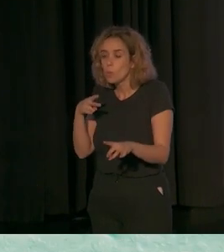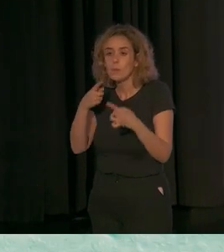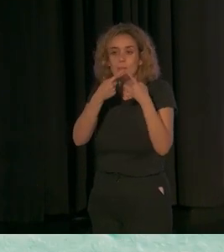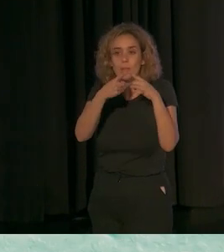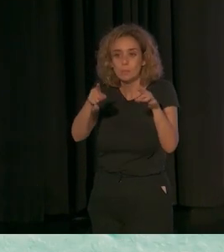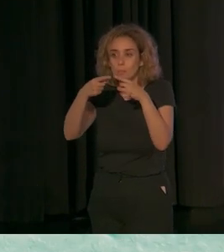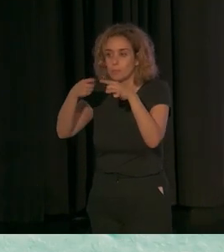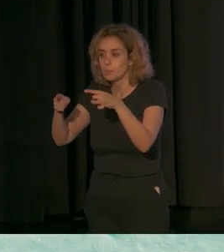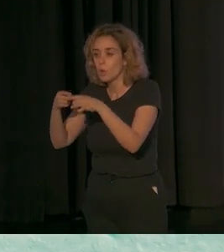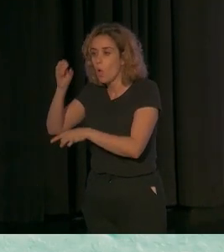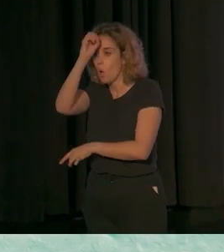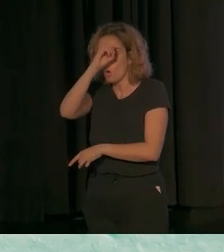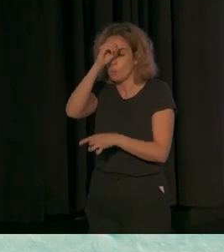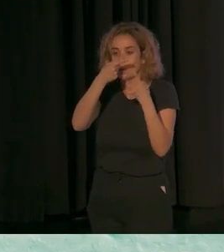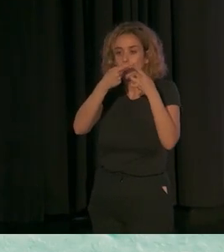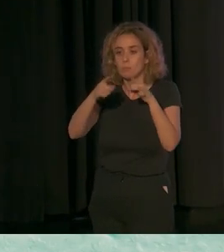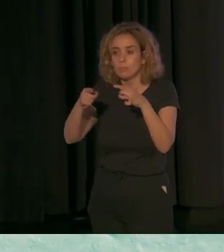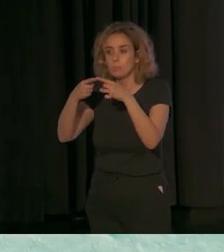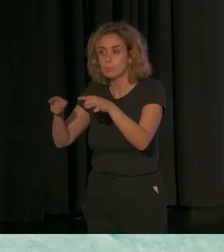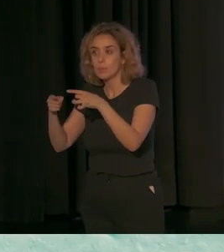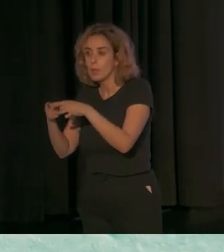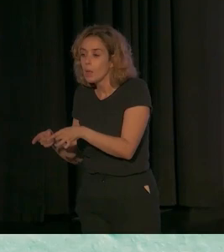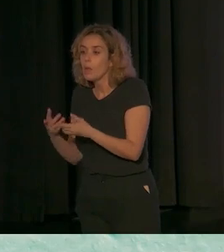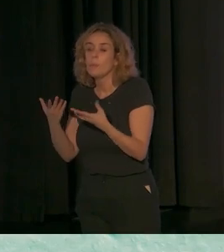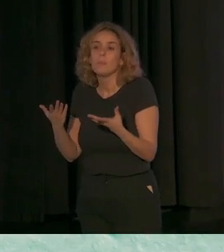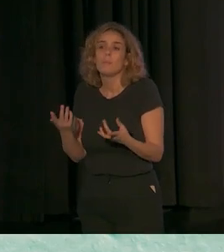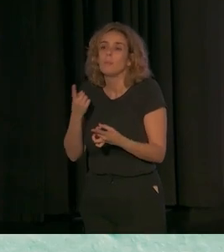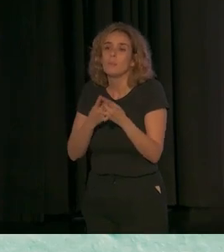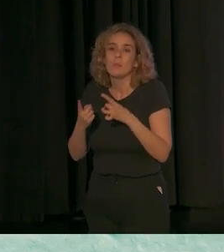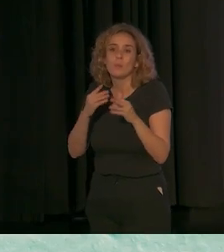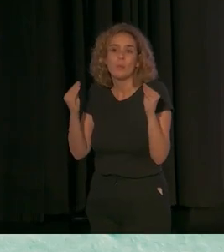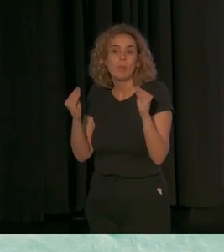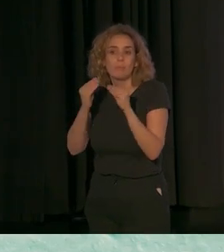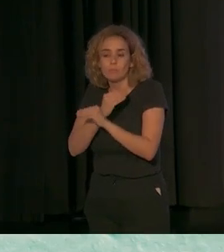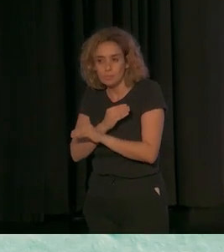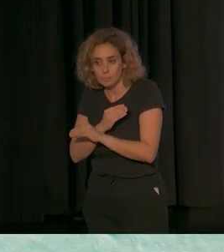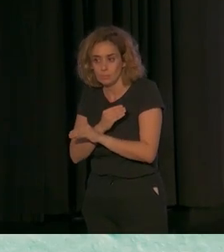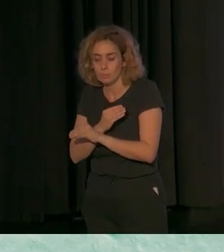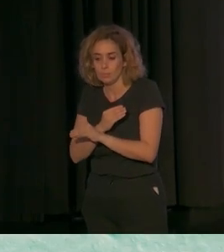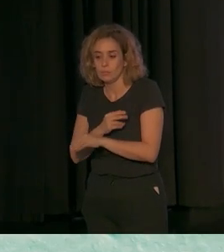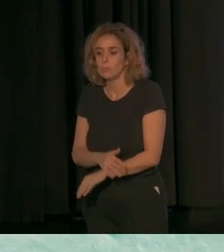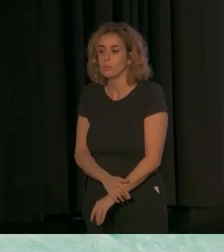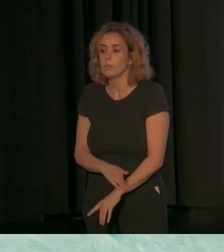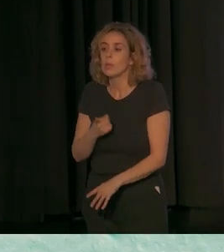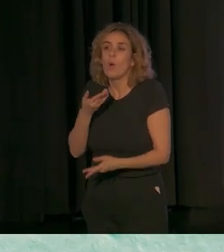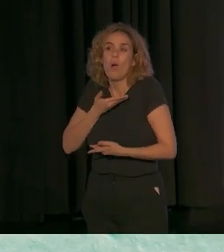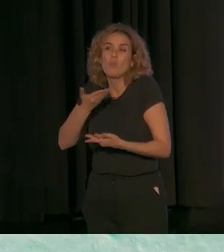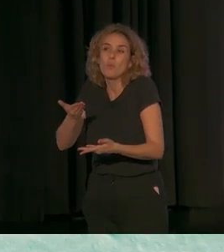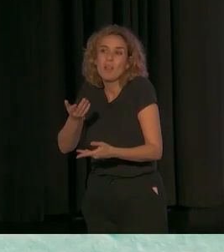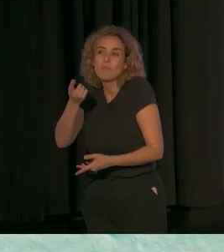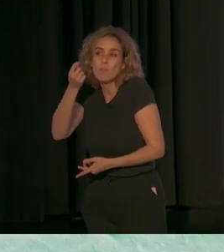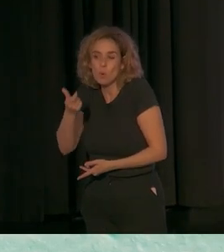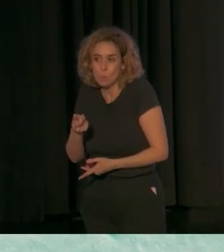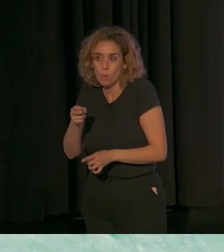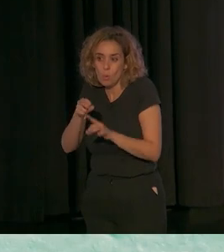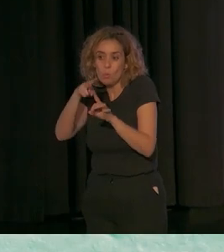focos distintas entidades pero a veces poco coordinadas y que en el fondo ayudan poco a una